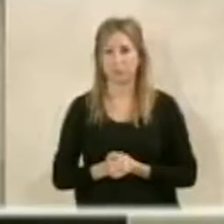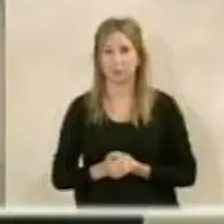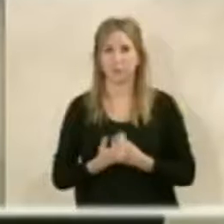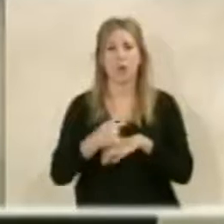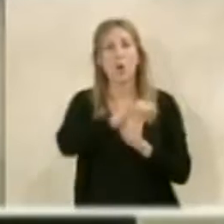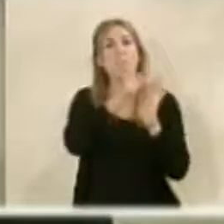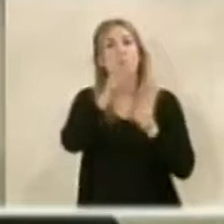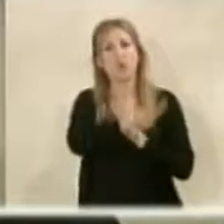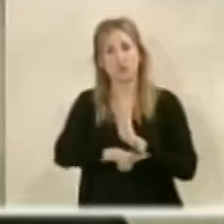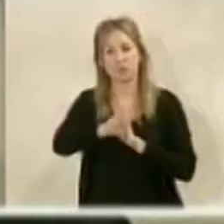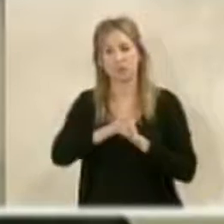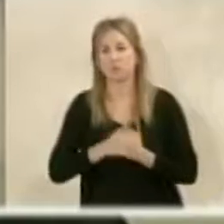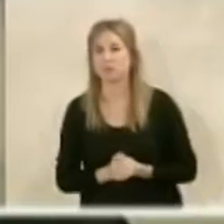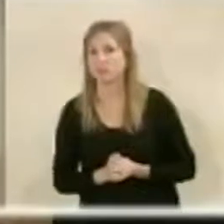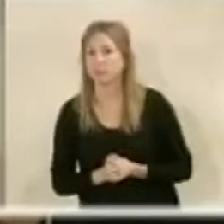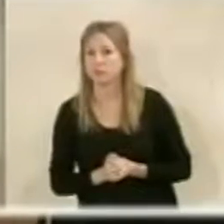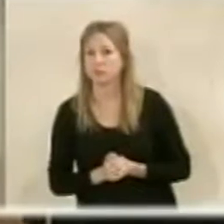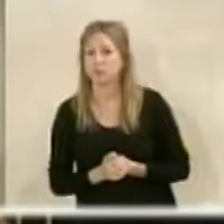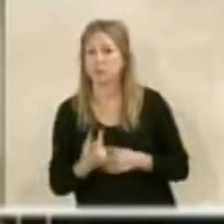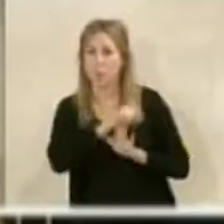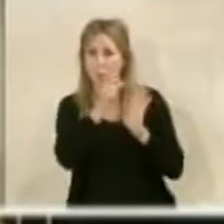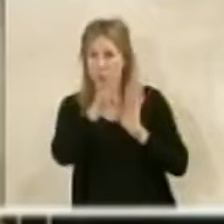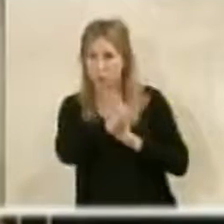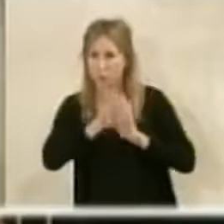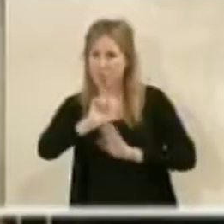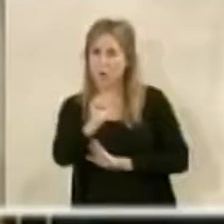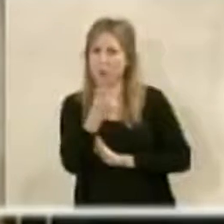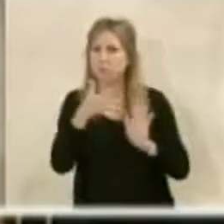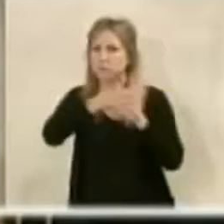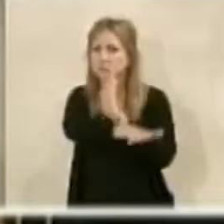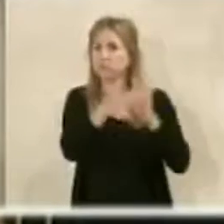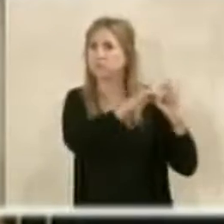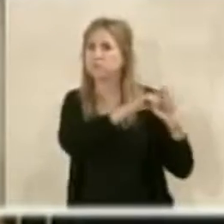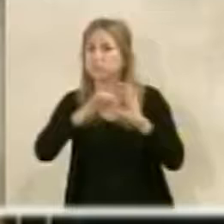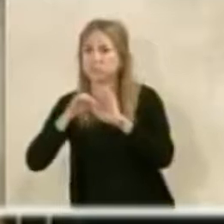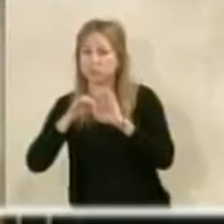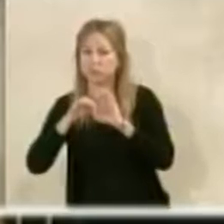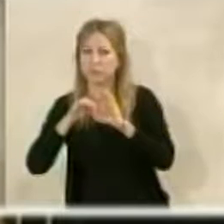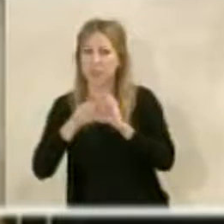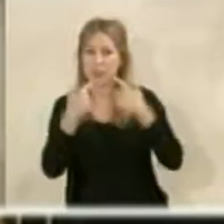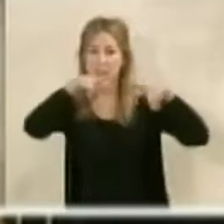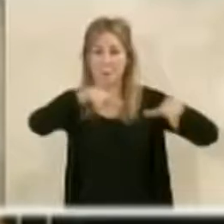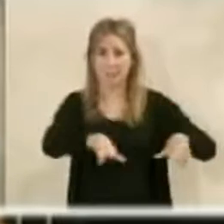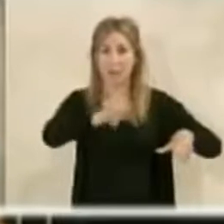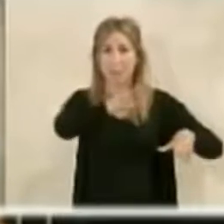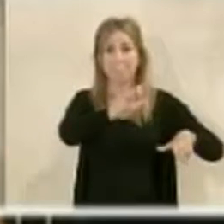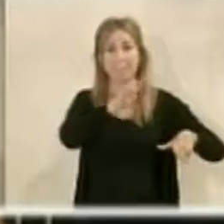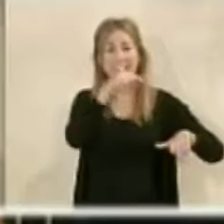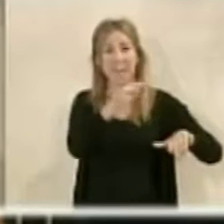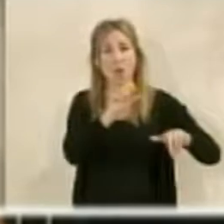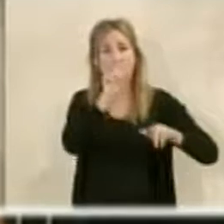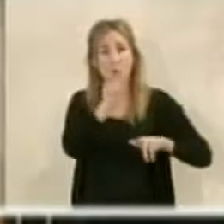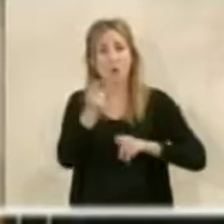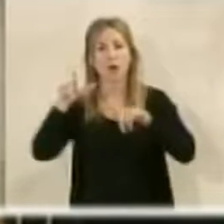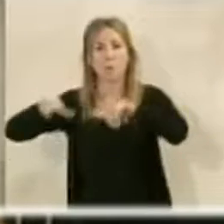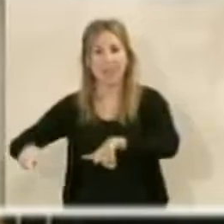Siguiente punto. Punto número dos. Aprobación definitiva del estudio de detalle de la parcela P1.1